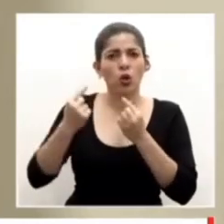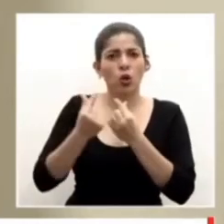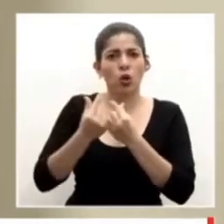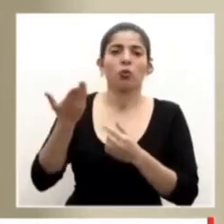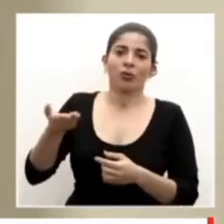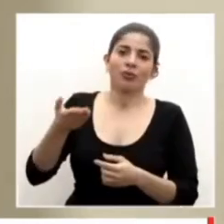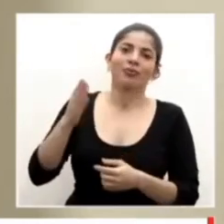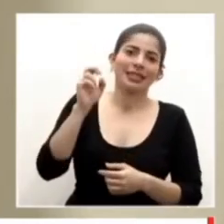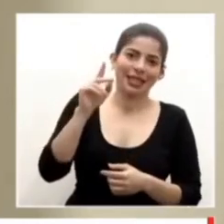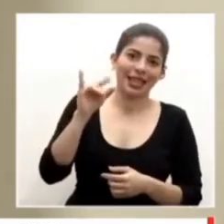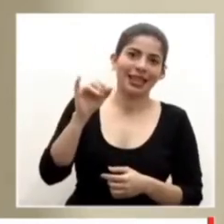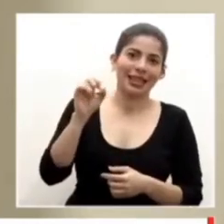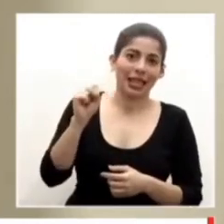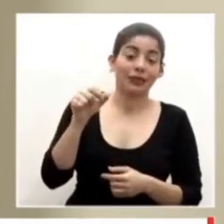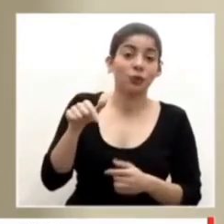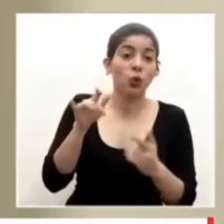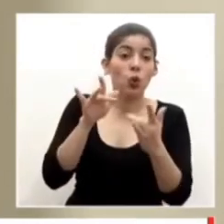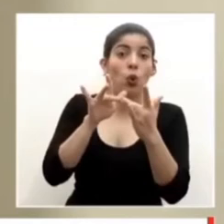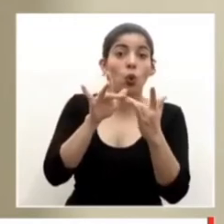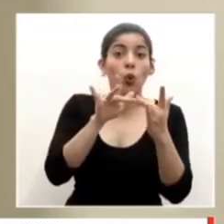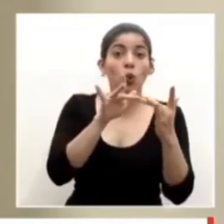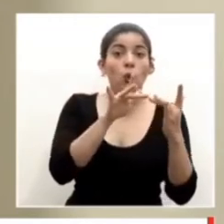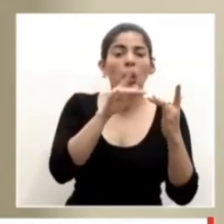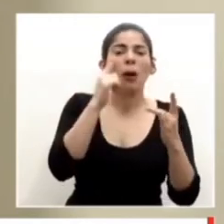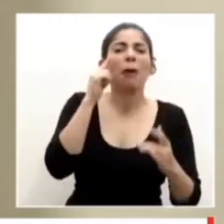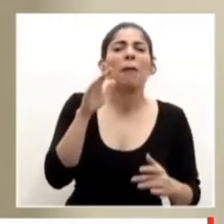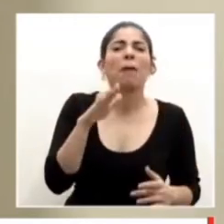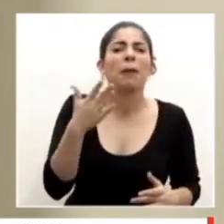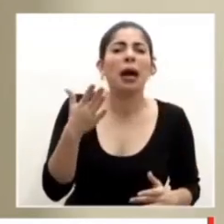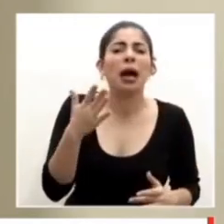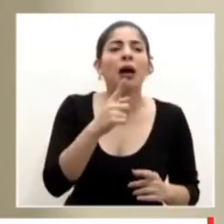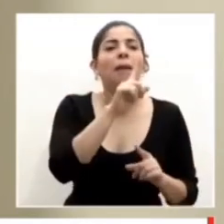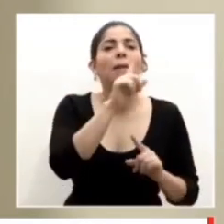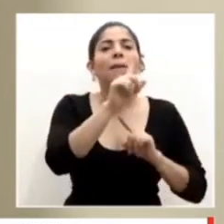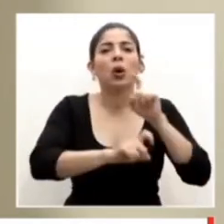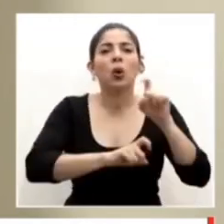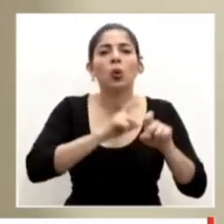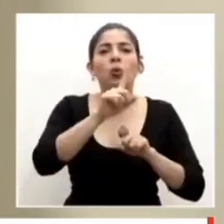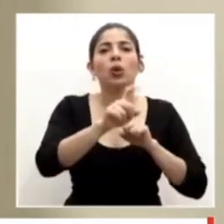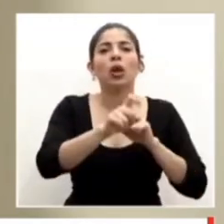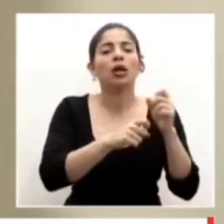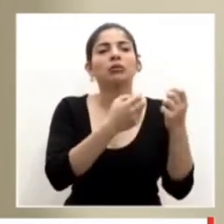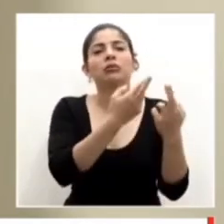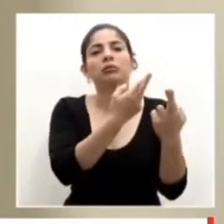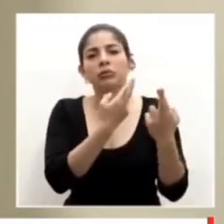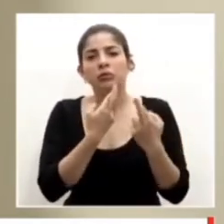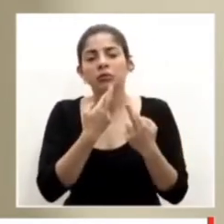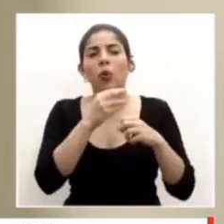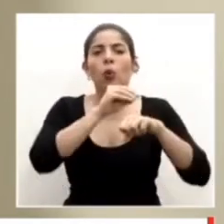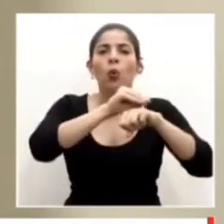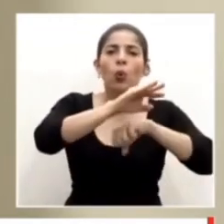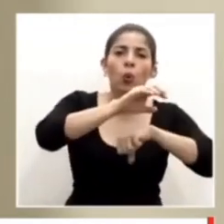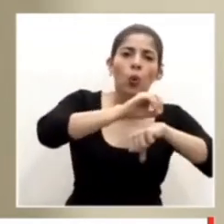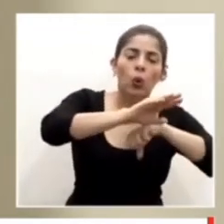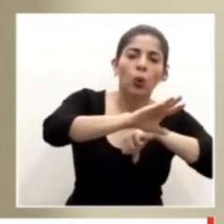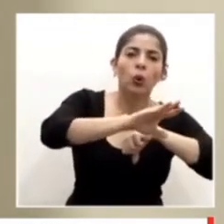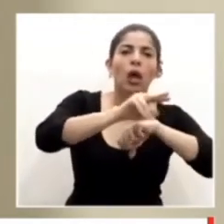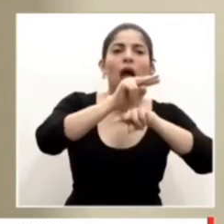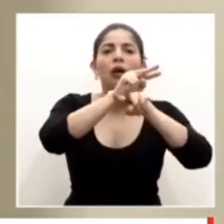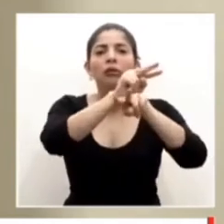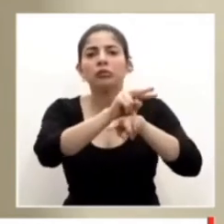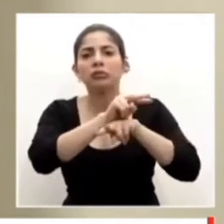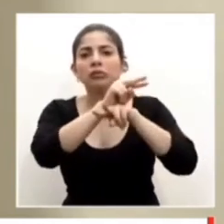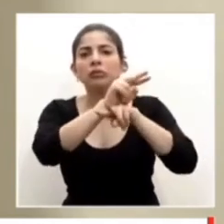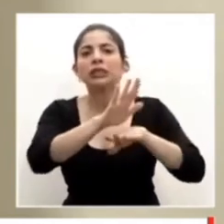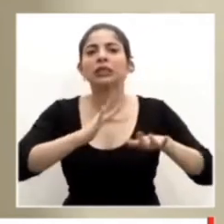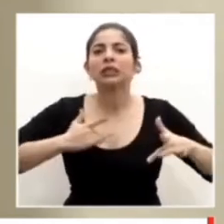estos contactos se hacen para contestar preguntas a estos pacientes, para orientarlos, para monitorear